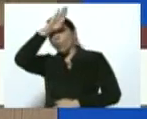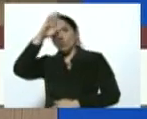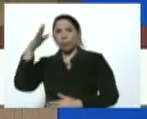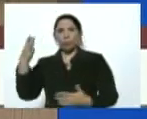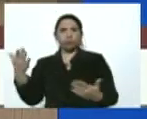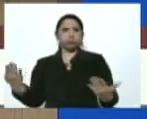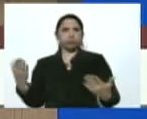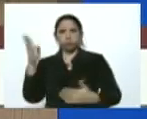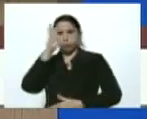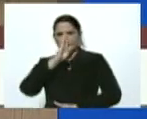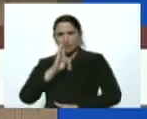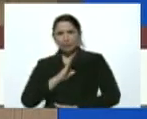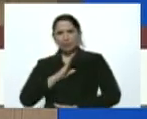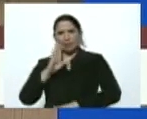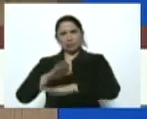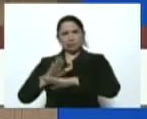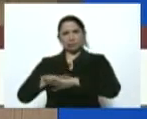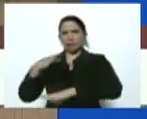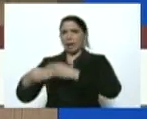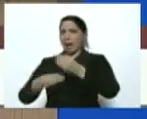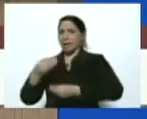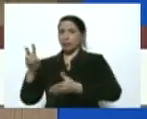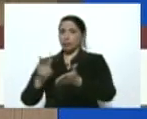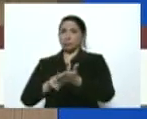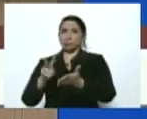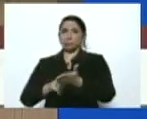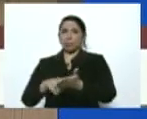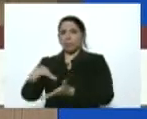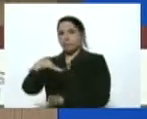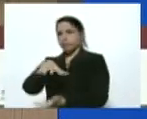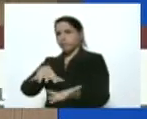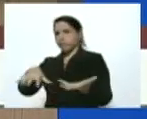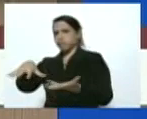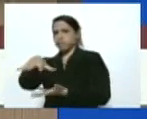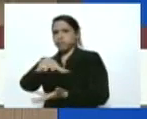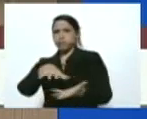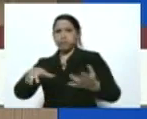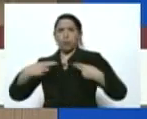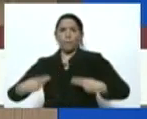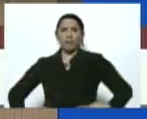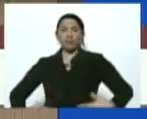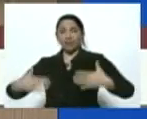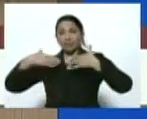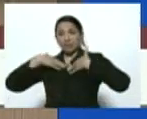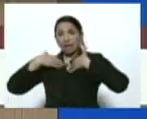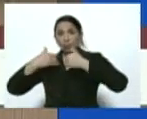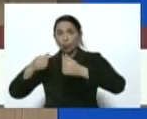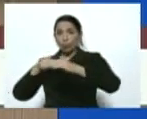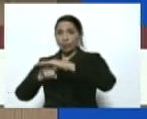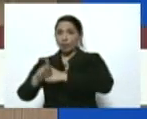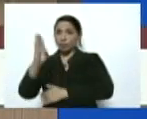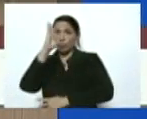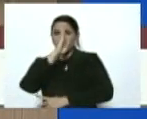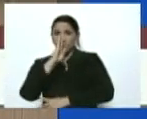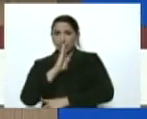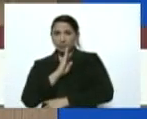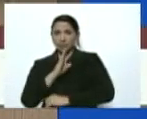ocasionado esta verdadera crisis humanitaria de salud en Brasil